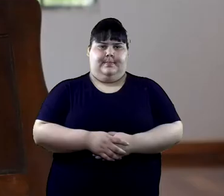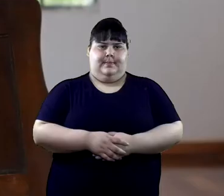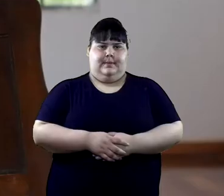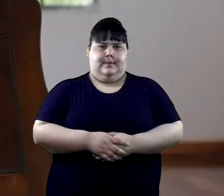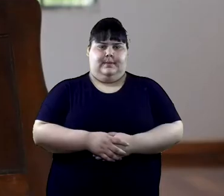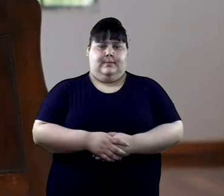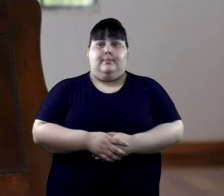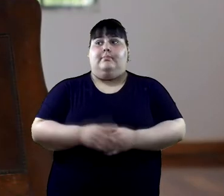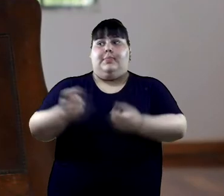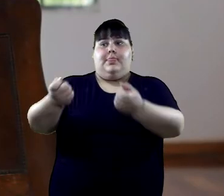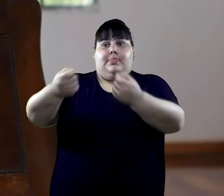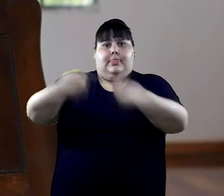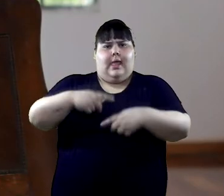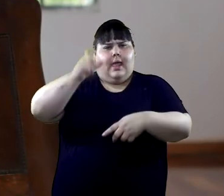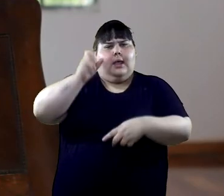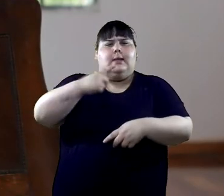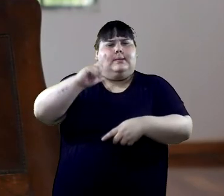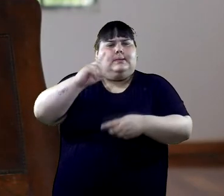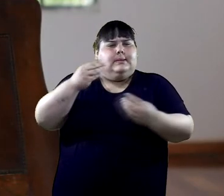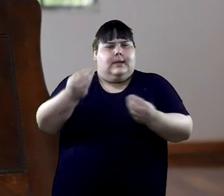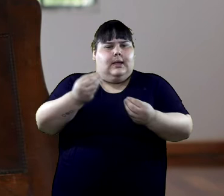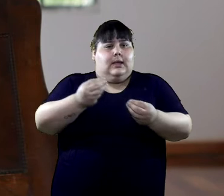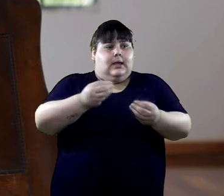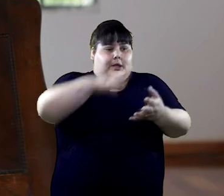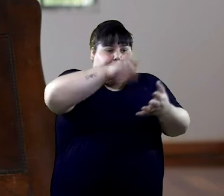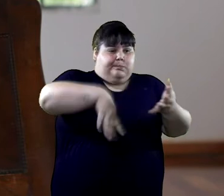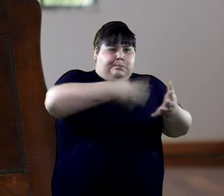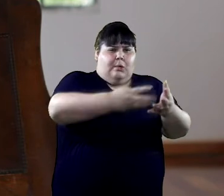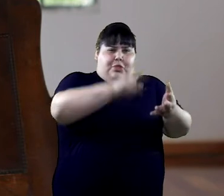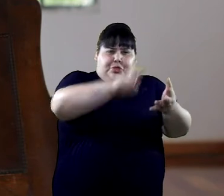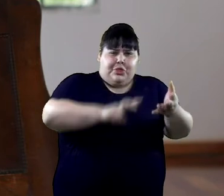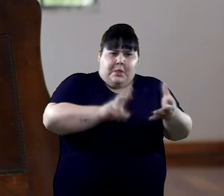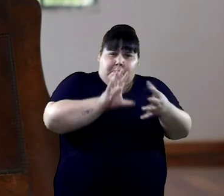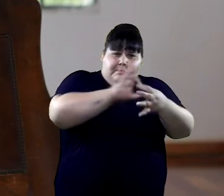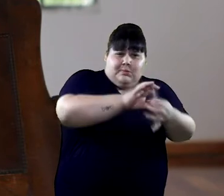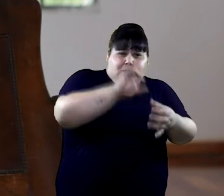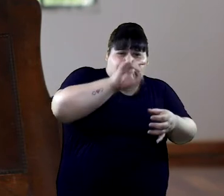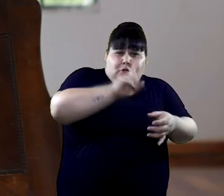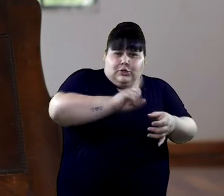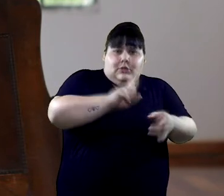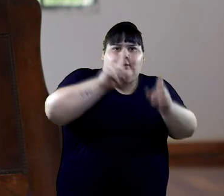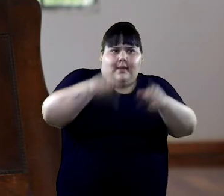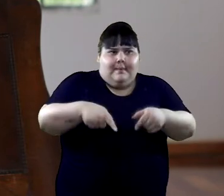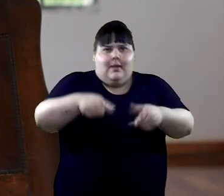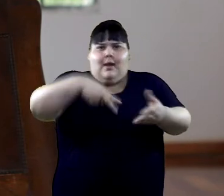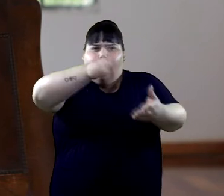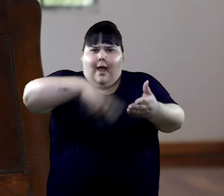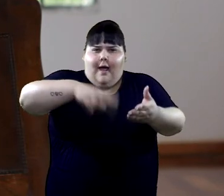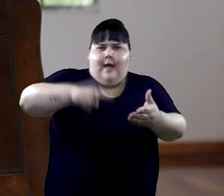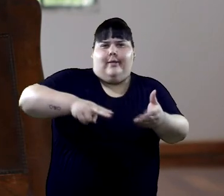Lo que permite ESI es no solo lo curricular, lo podés vincular con el arte,